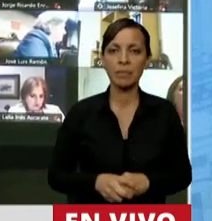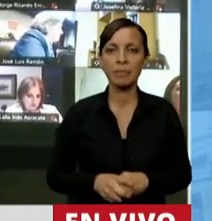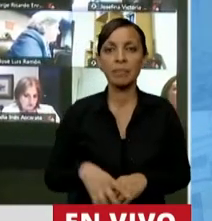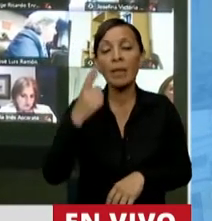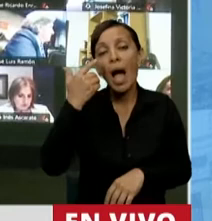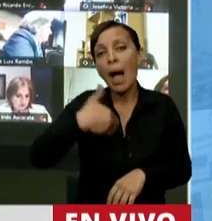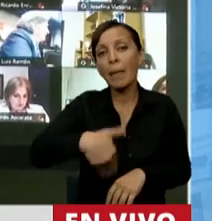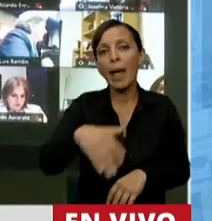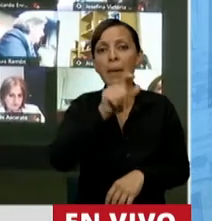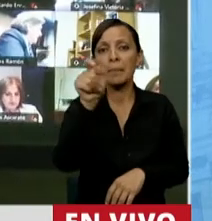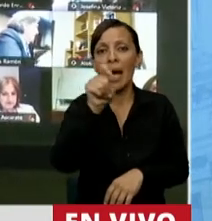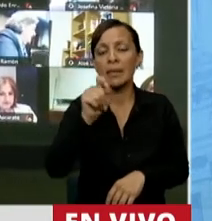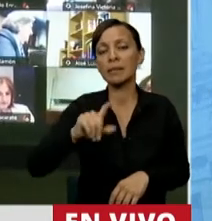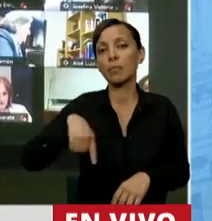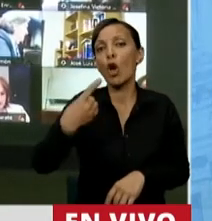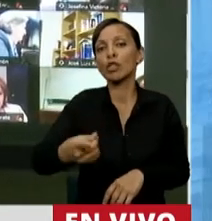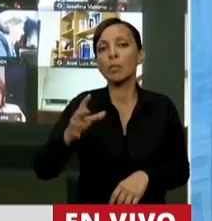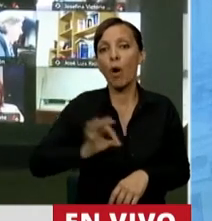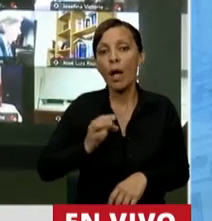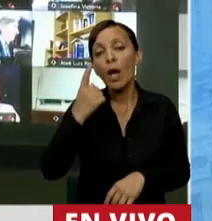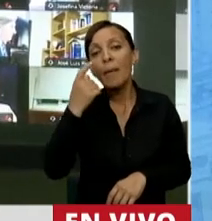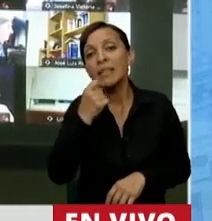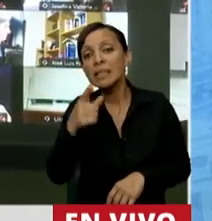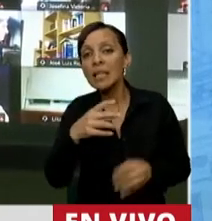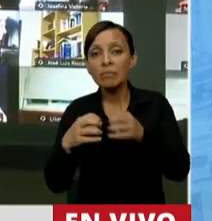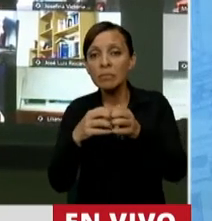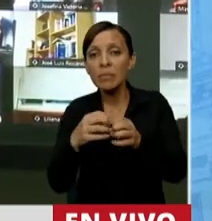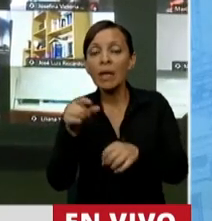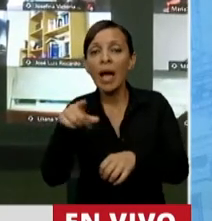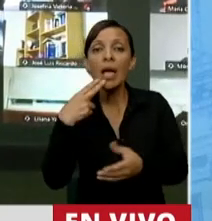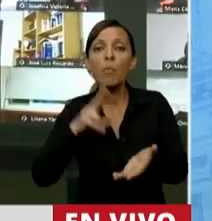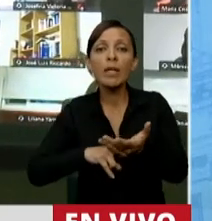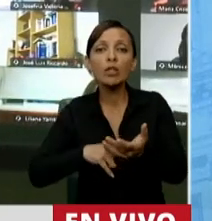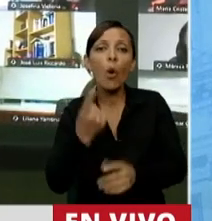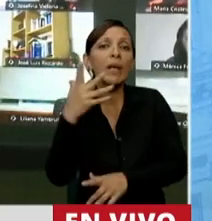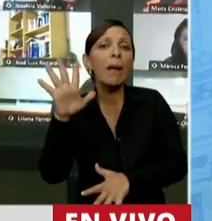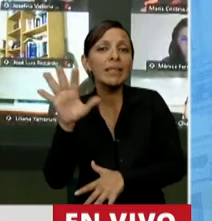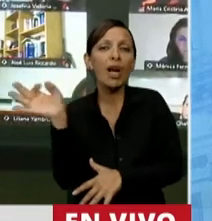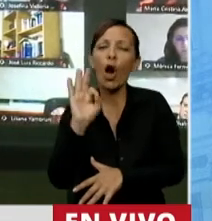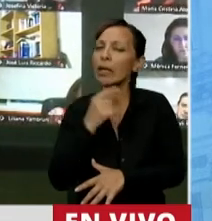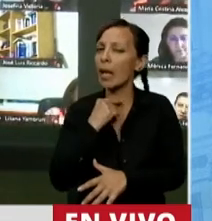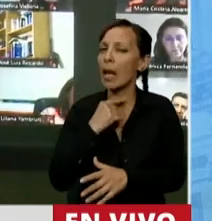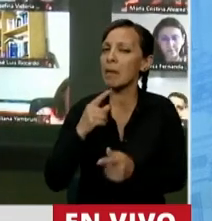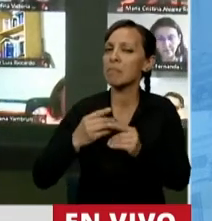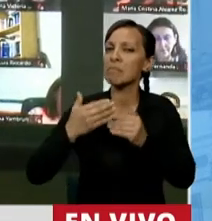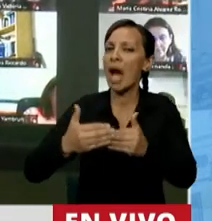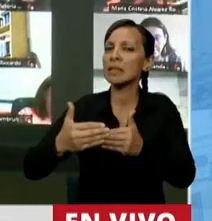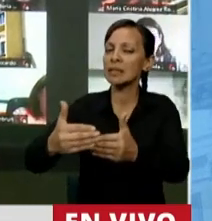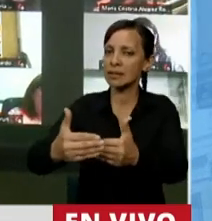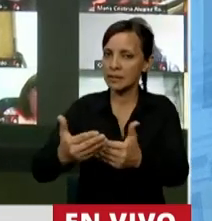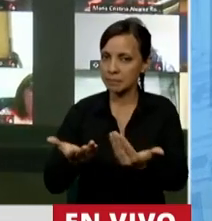los próximos meses, el próximo año, si de verdad va a ser extraordinario o pretenderán extenderlo.